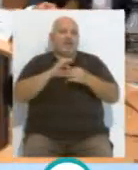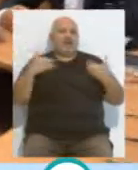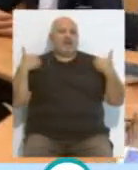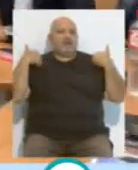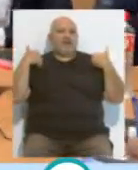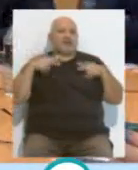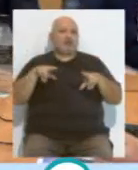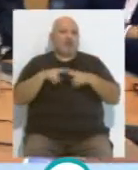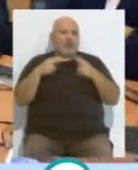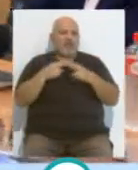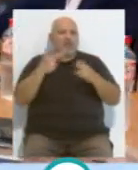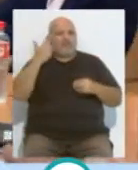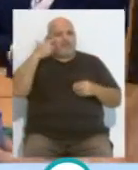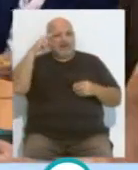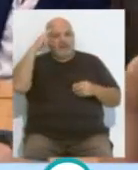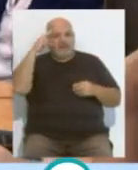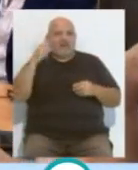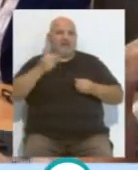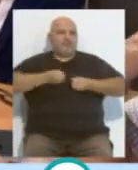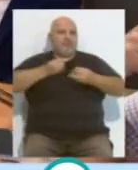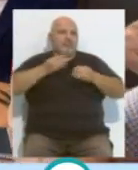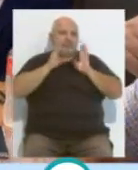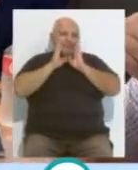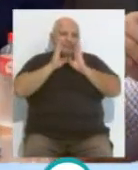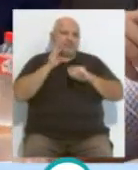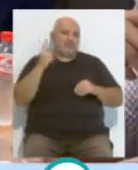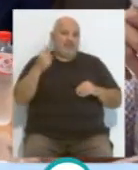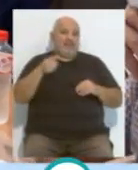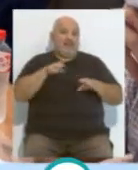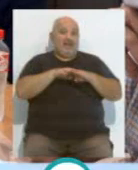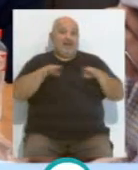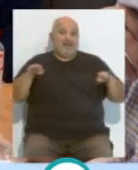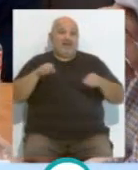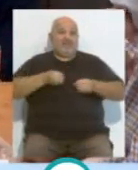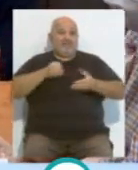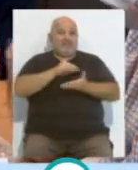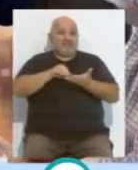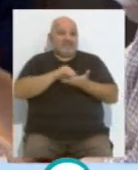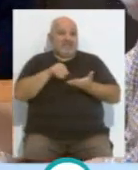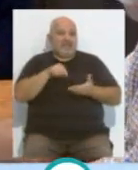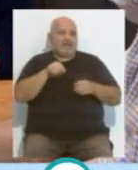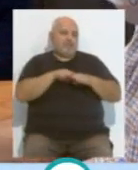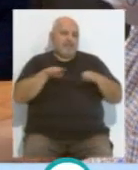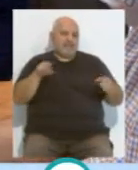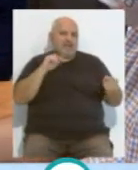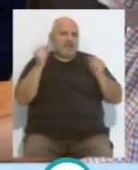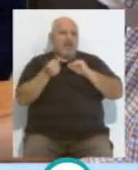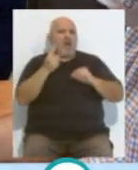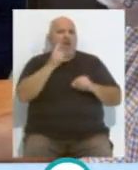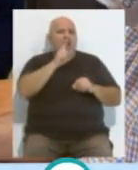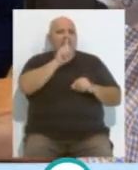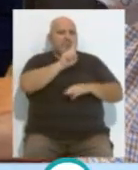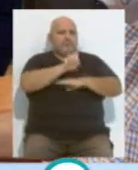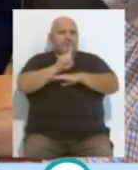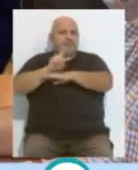responsabilidad social experiencias y testimonio en esta rueda de prensa bueno en esta mesa redonda intervinieron